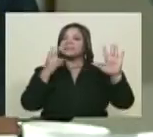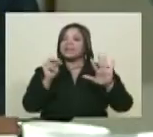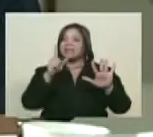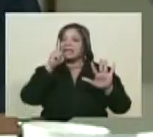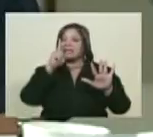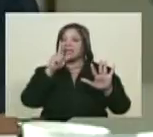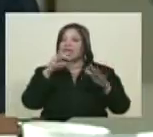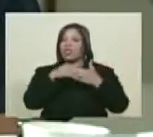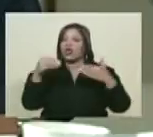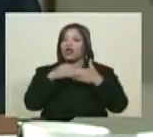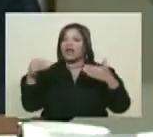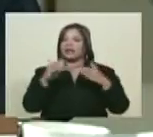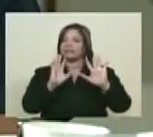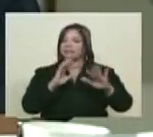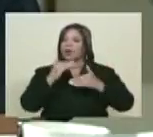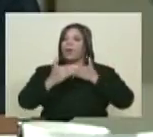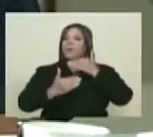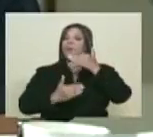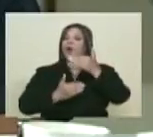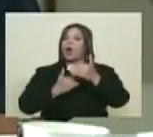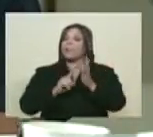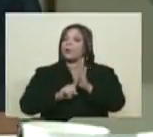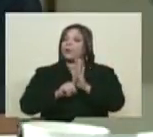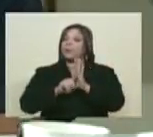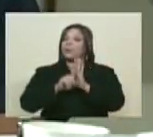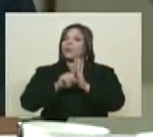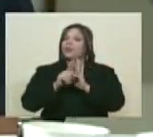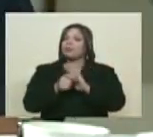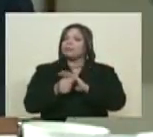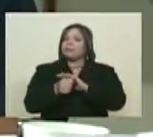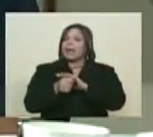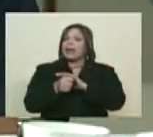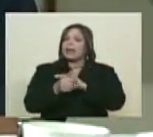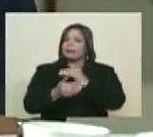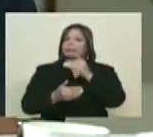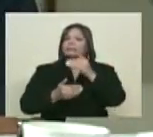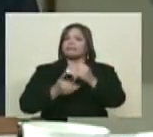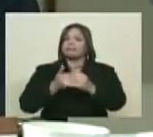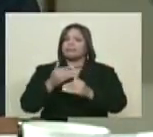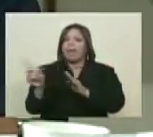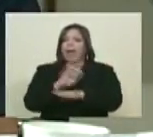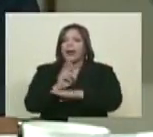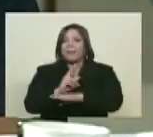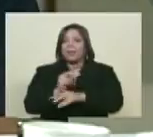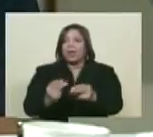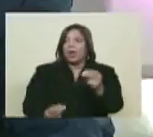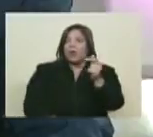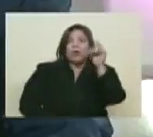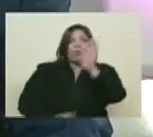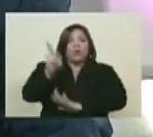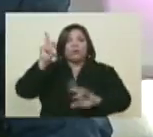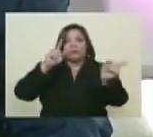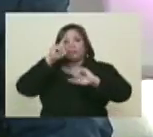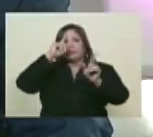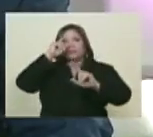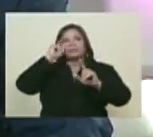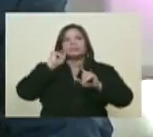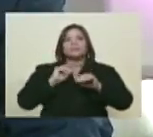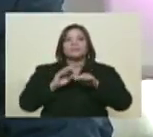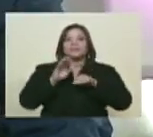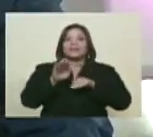dólares por barril. Solo que va progresivamente, va lento. Y así es que debe de ir. Si vemos mañana que el petróleo vale 150 dólares...